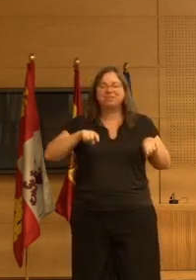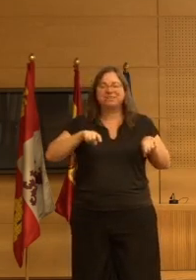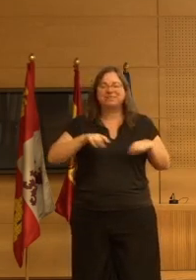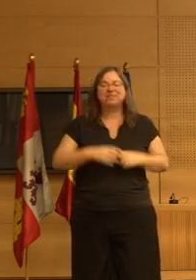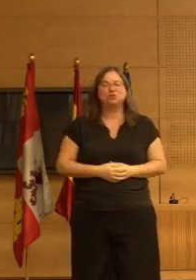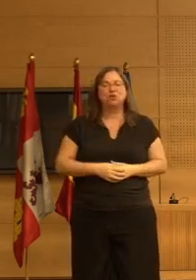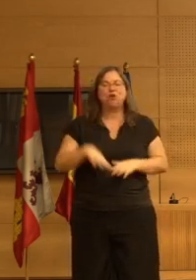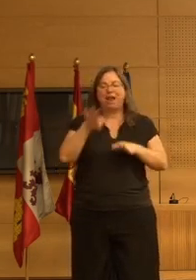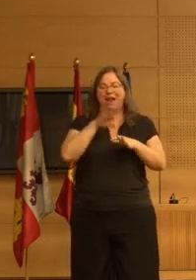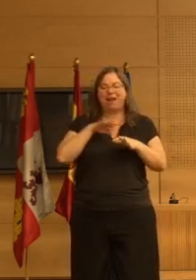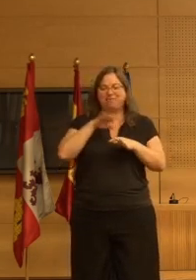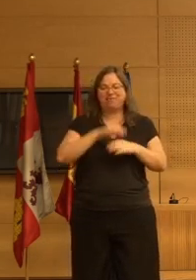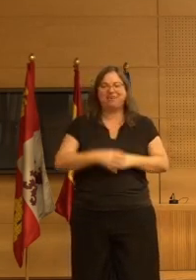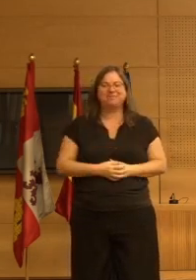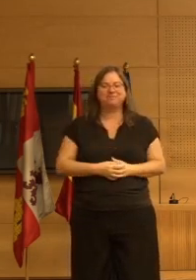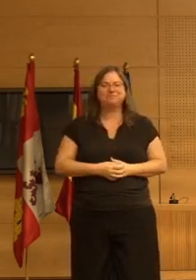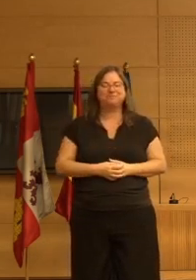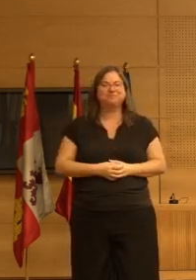vemos